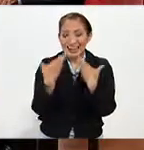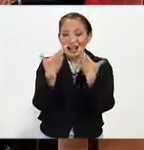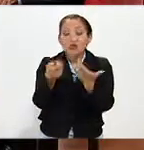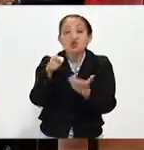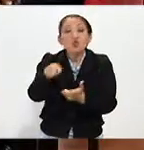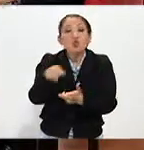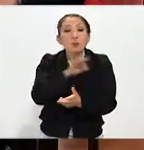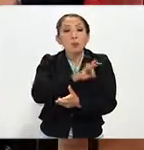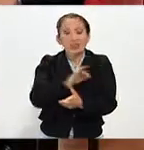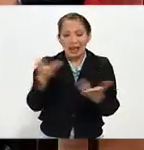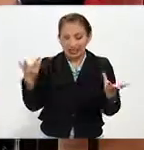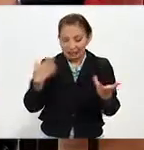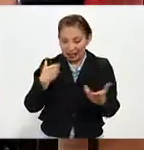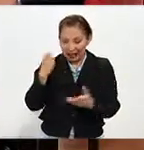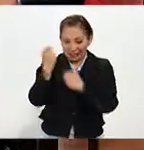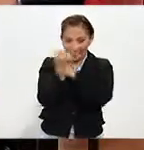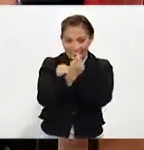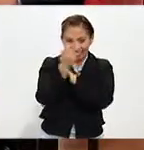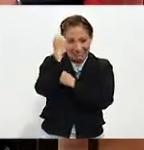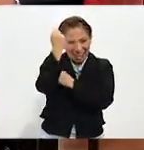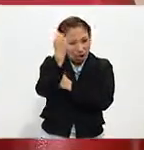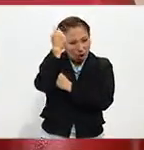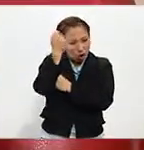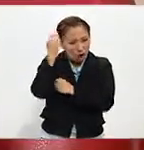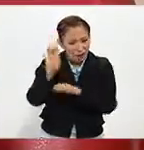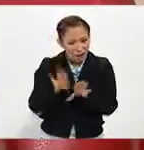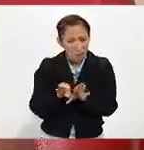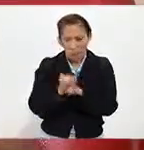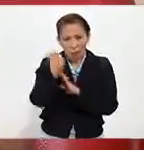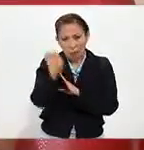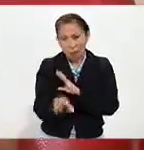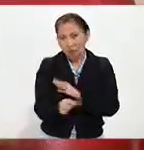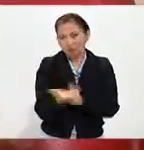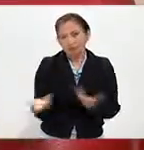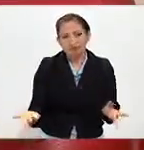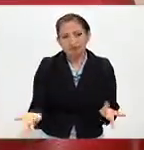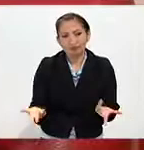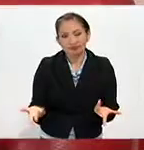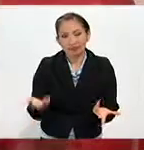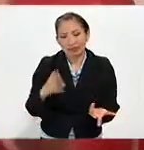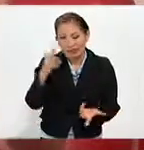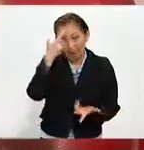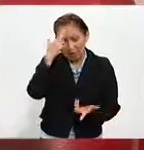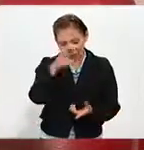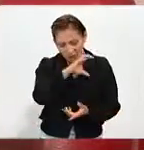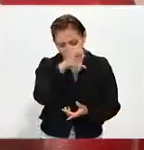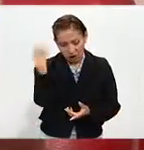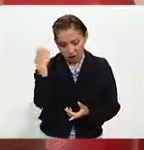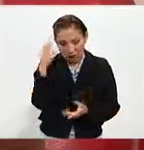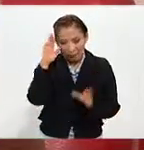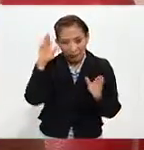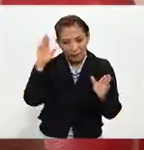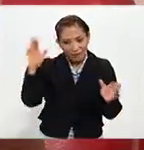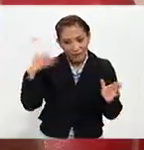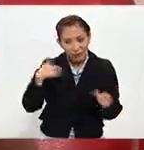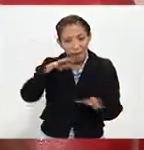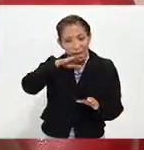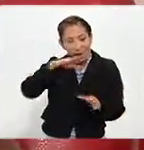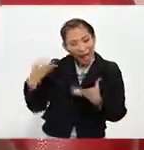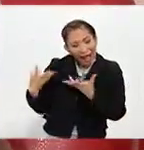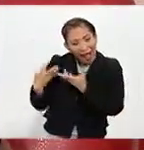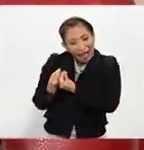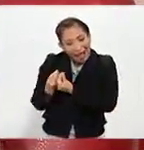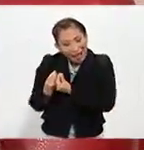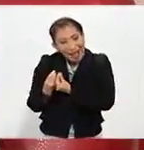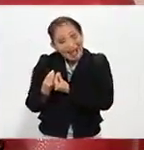donde tú puedes hacer uso de tu tecnología y puedes, por ejemplo, recordar una fotografía maravillosa que estás con tu mamá